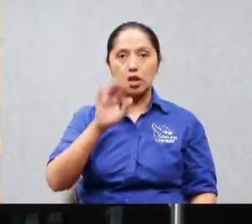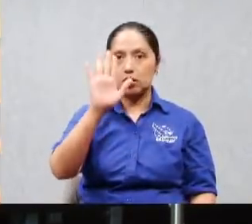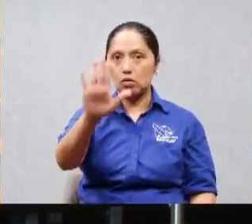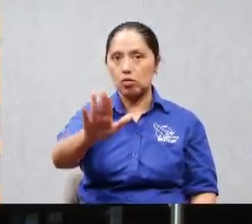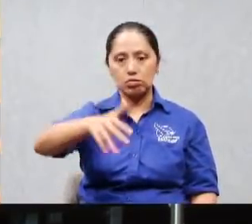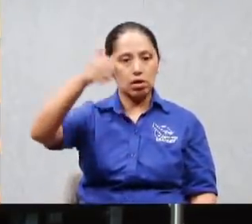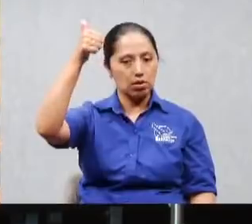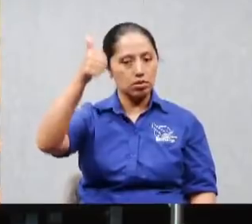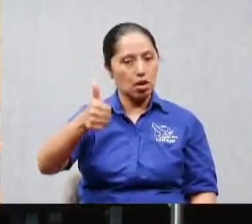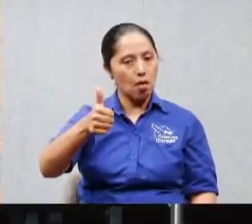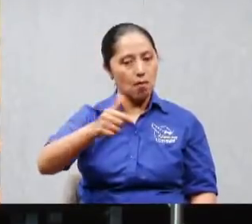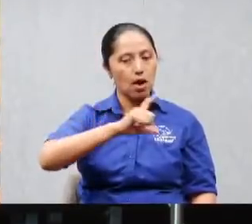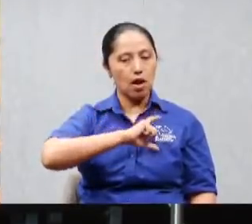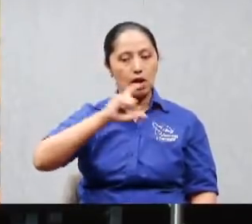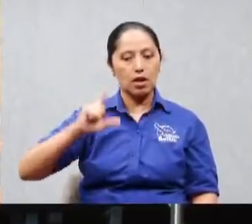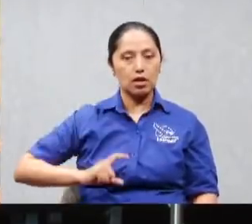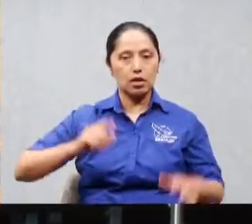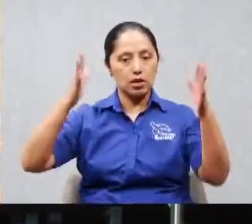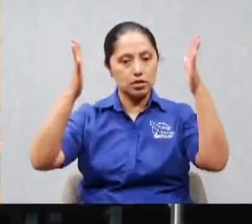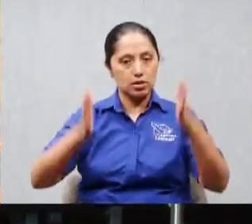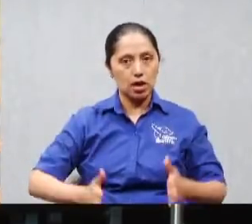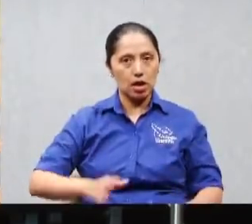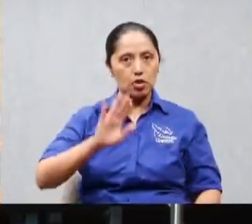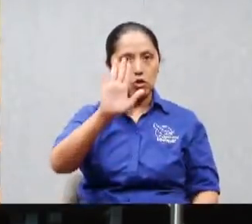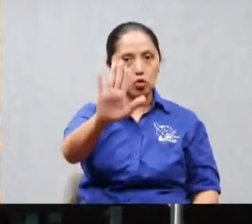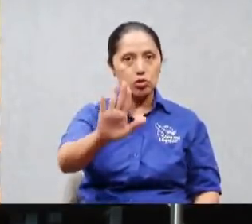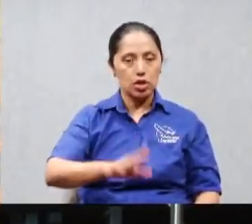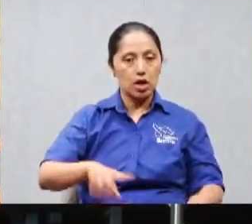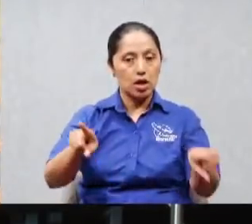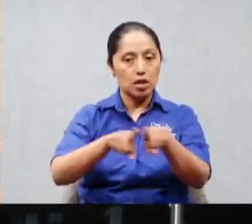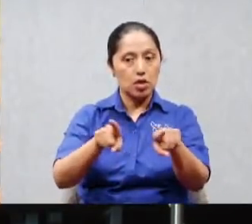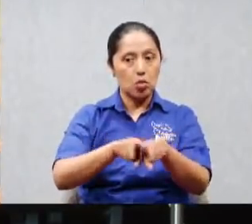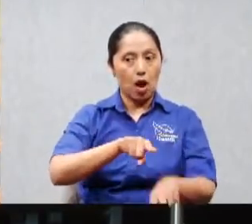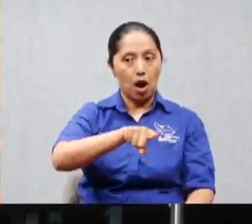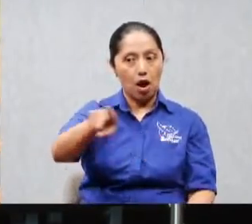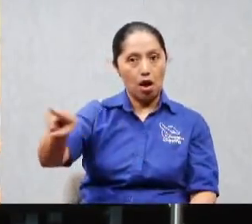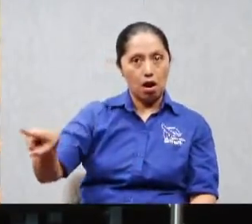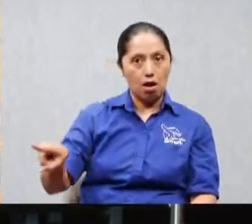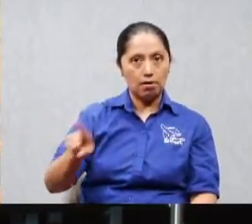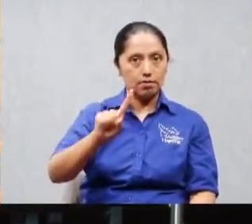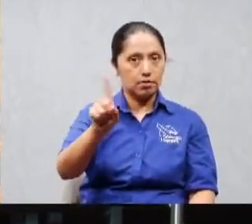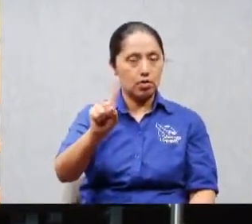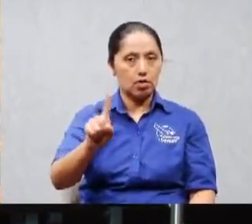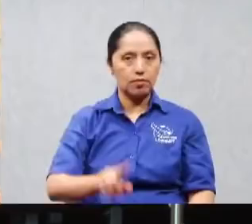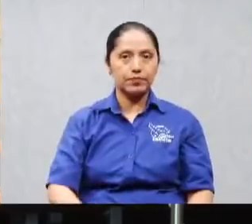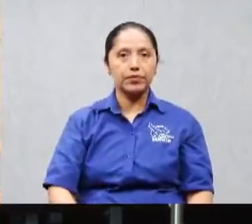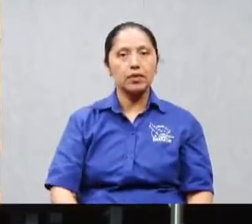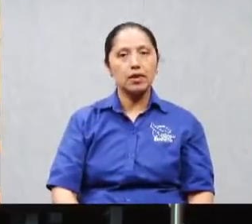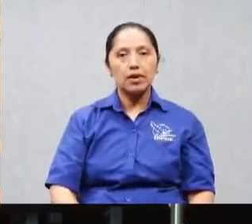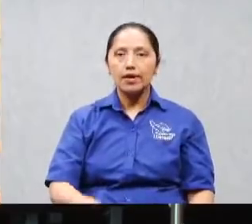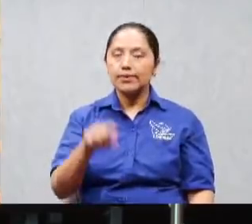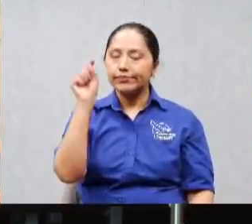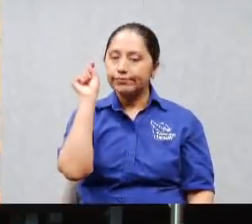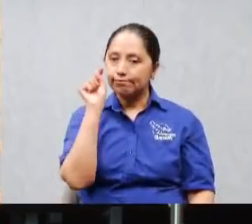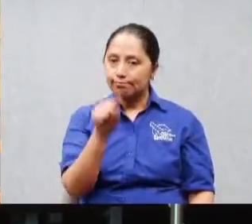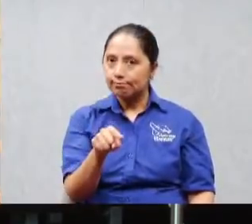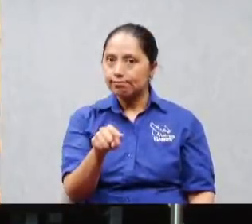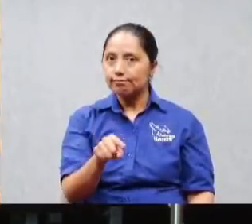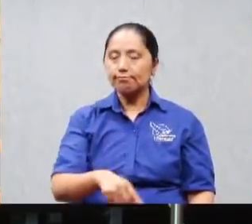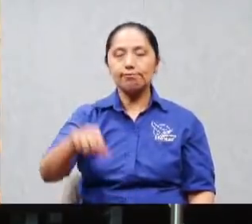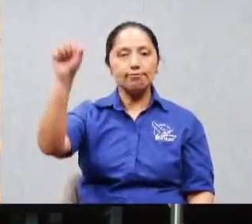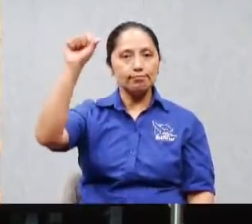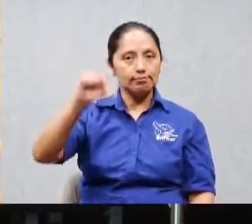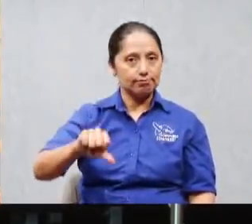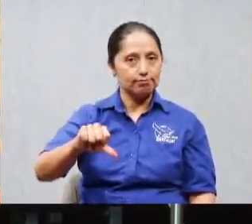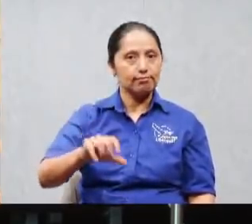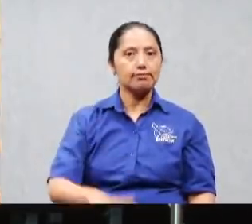no es como esos fanáticos eso es malo eso es un mal signo